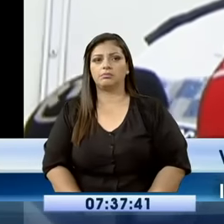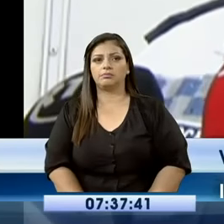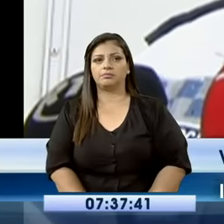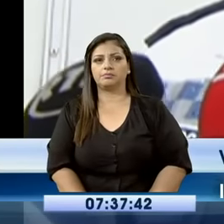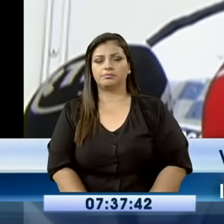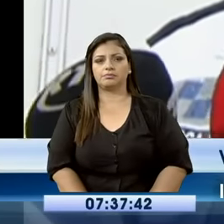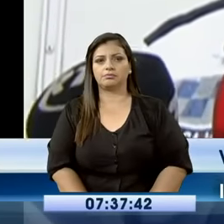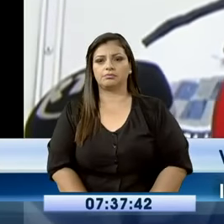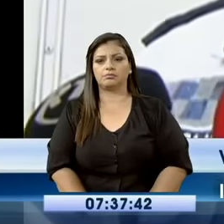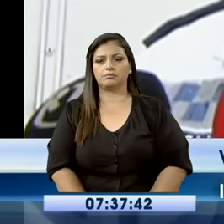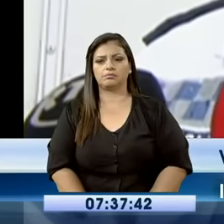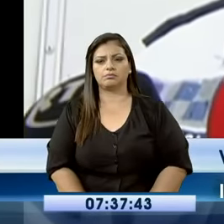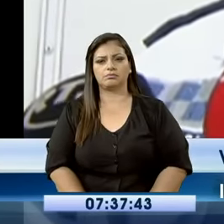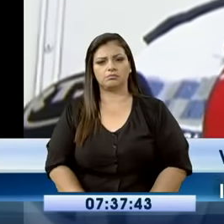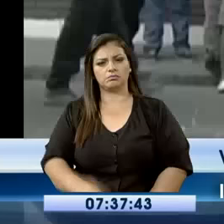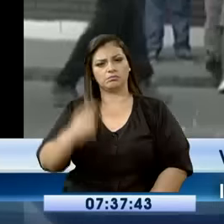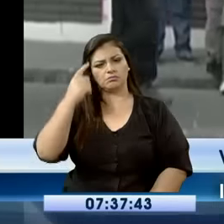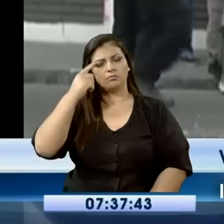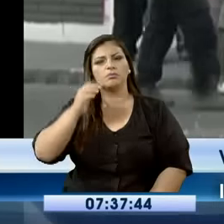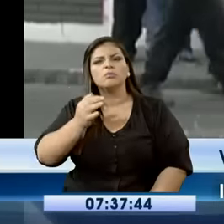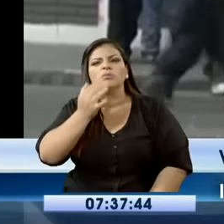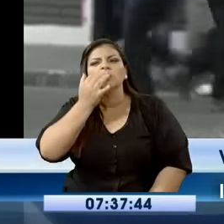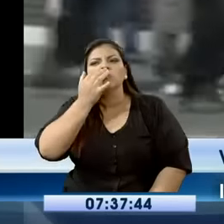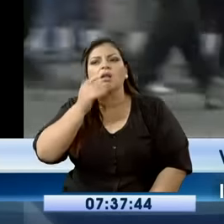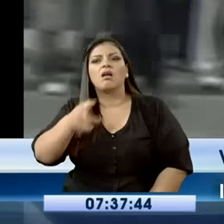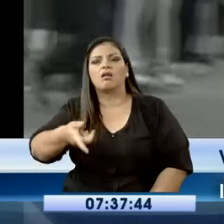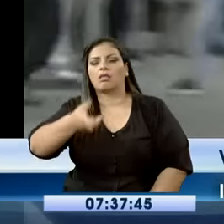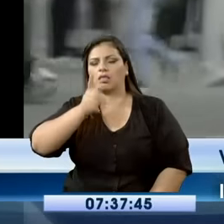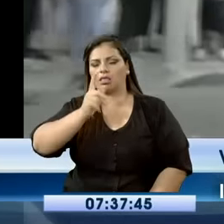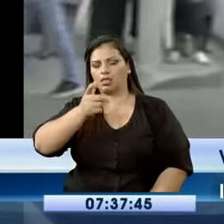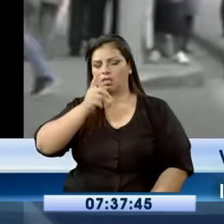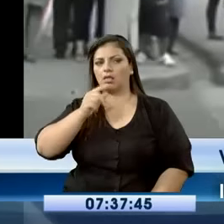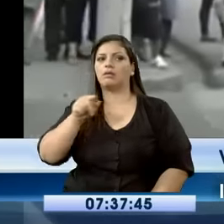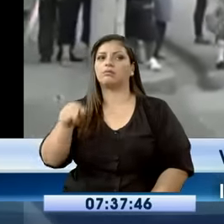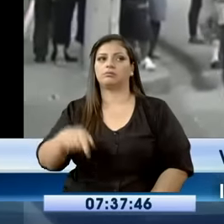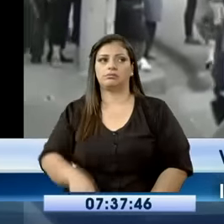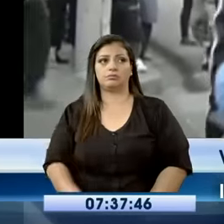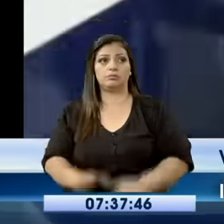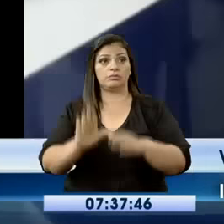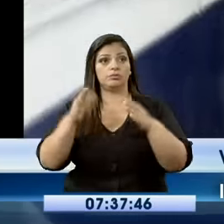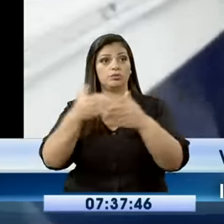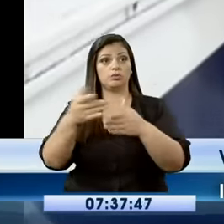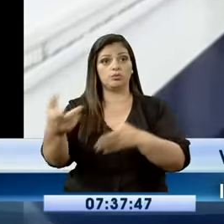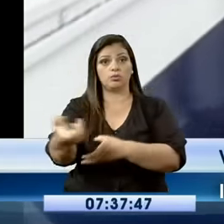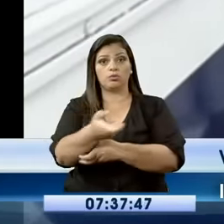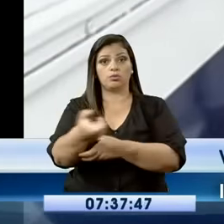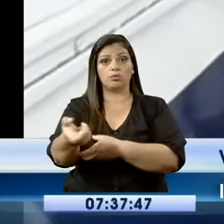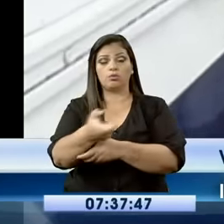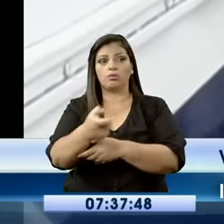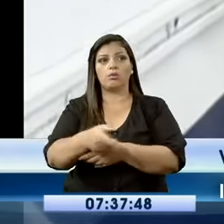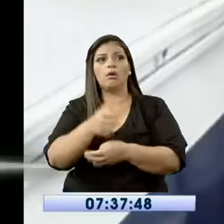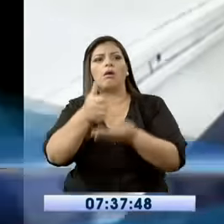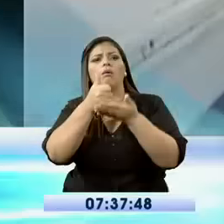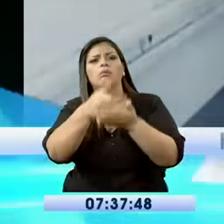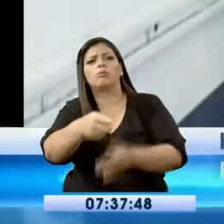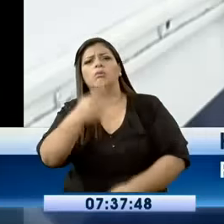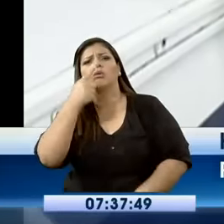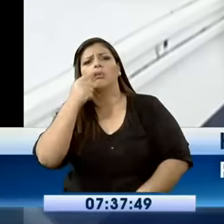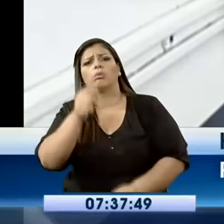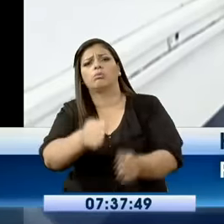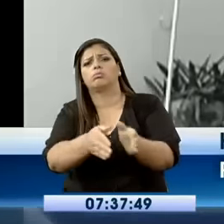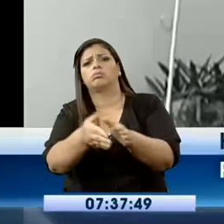señor, parece que estaba con síndrome de benigidio licorio. Asimismo, personal del cuerpo de bomberos procedieron a retirar el cuerpo del fallecido,